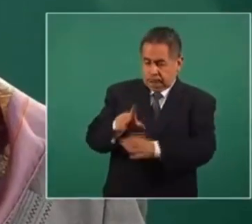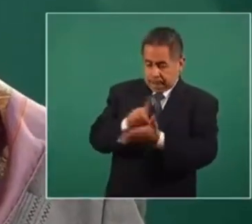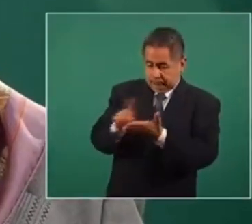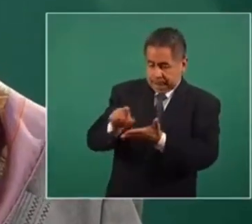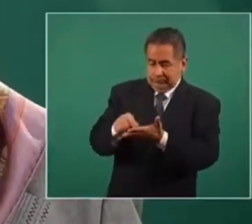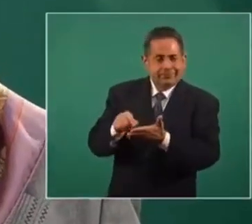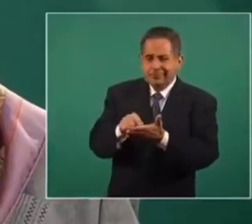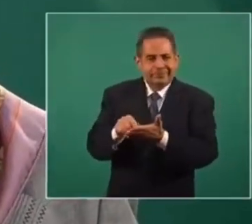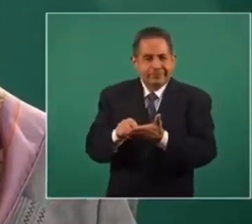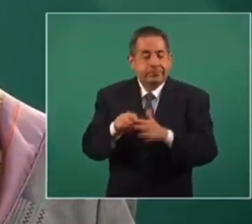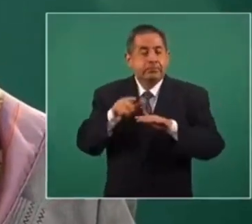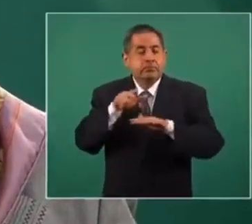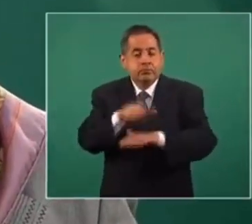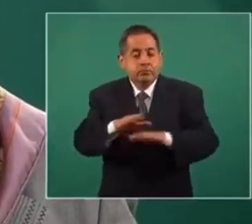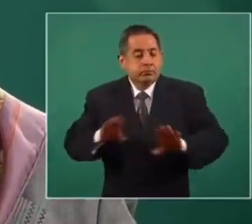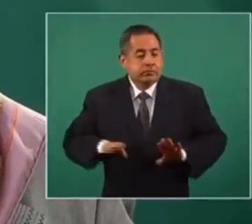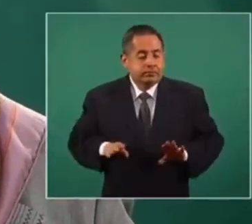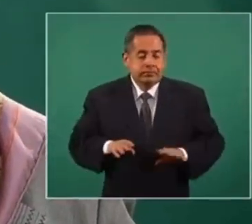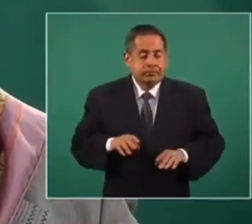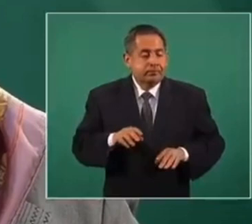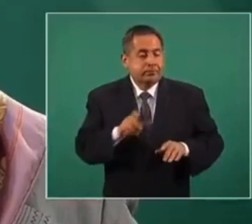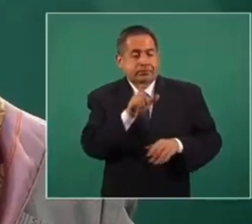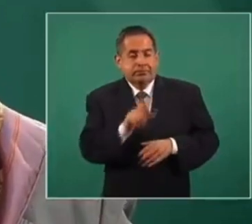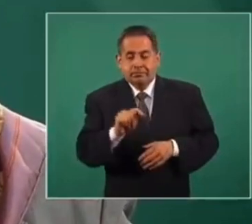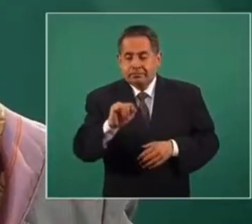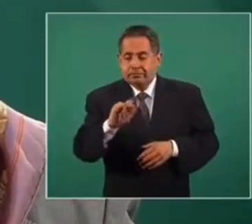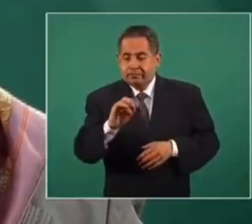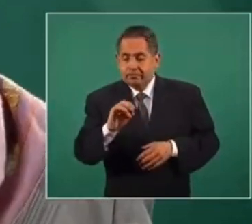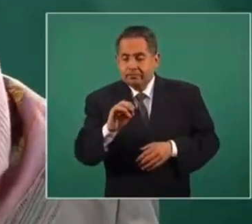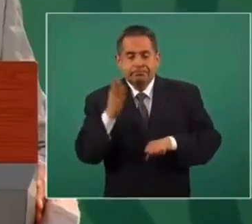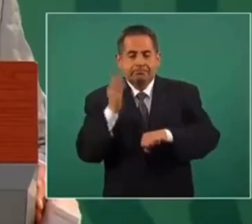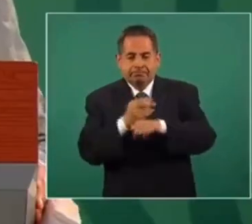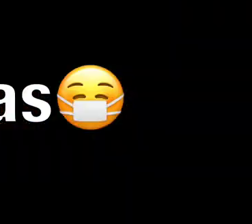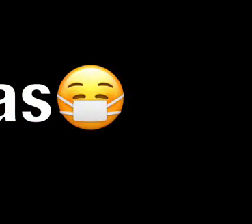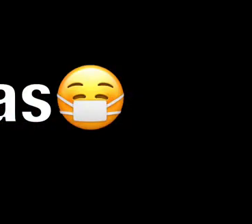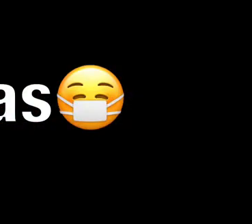sino van a decidir sobre un tipo penal específico.